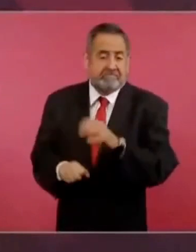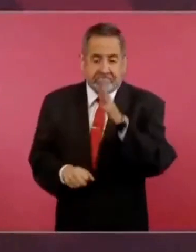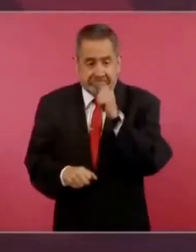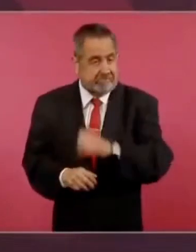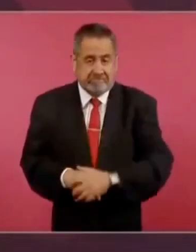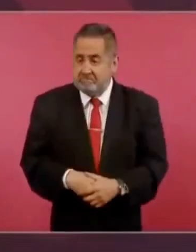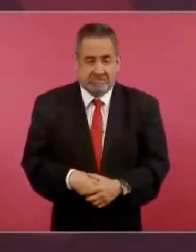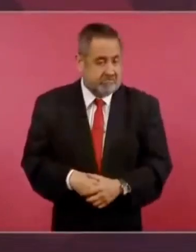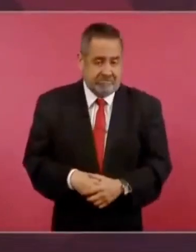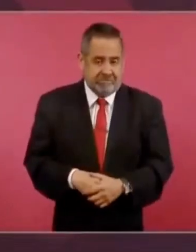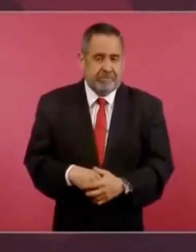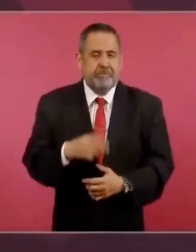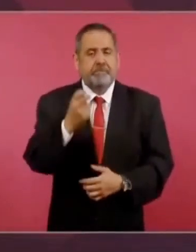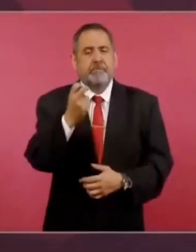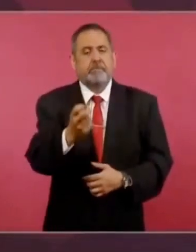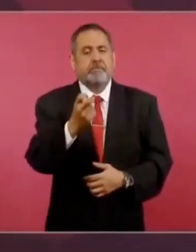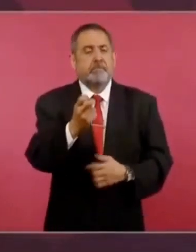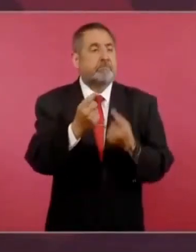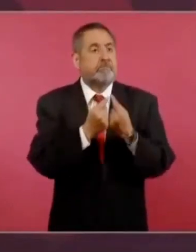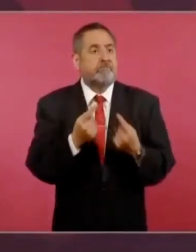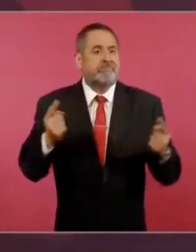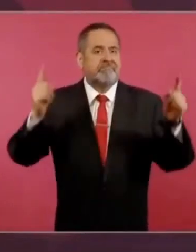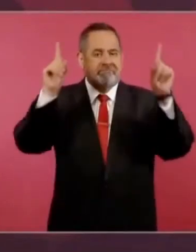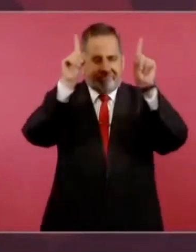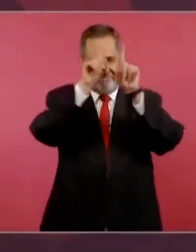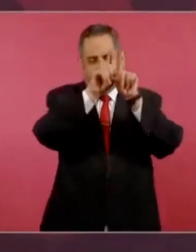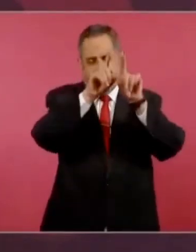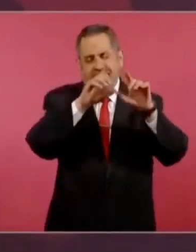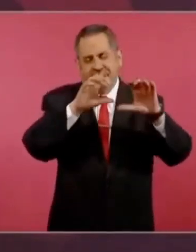mandos políticos militares